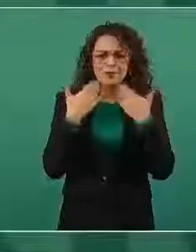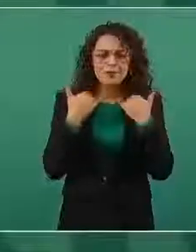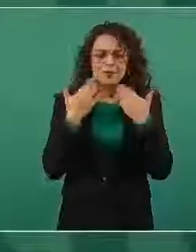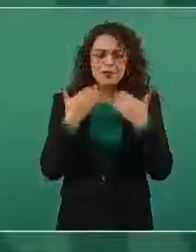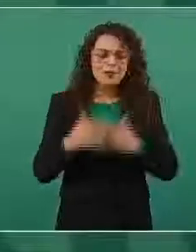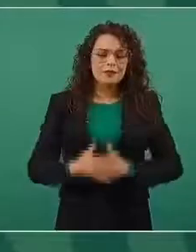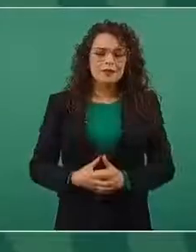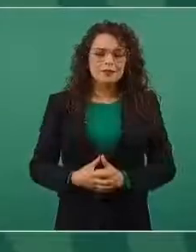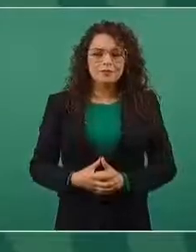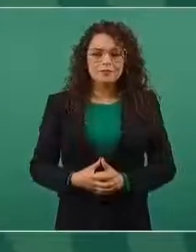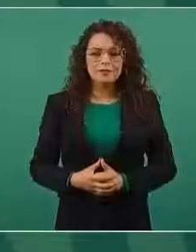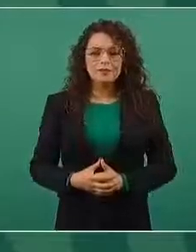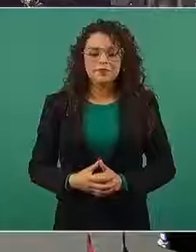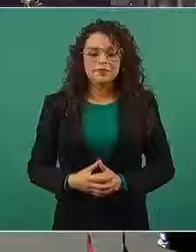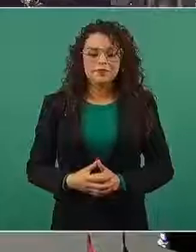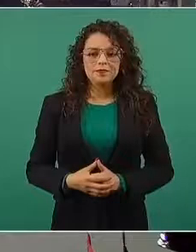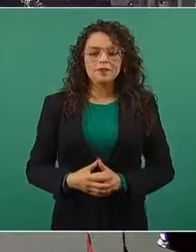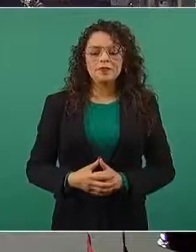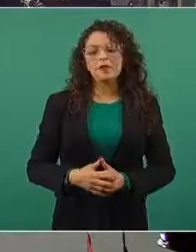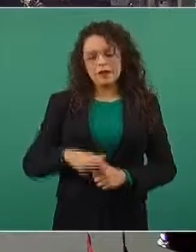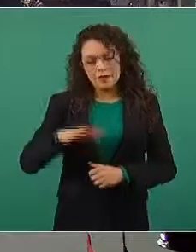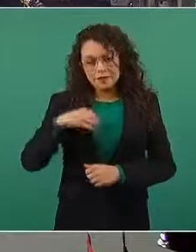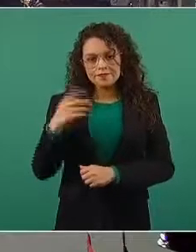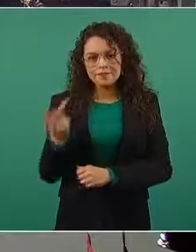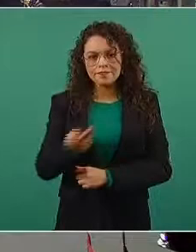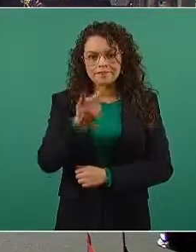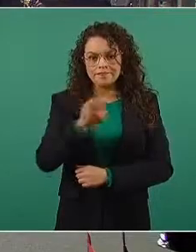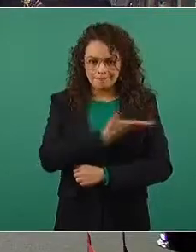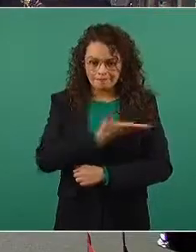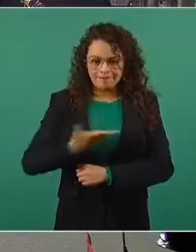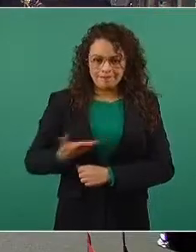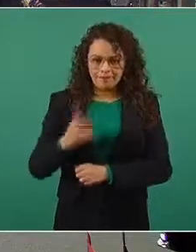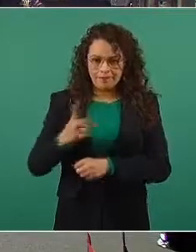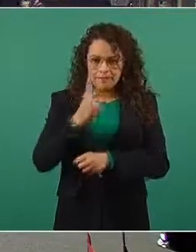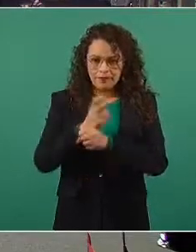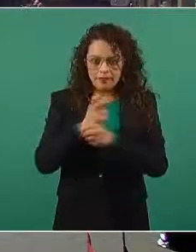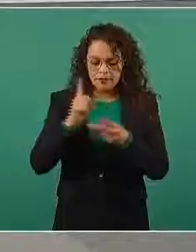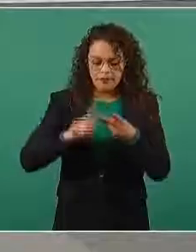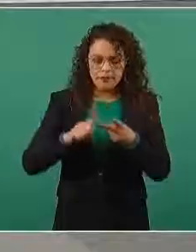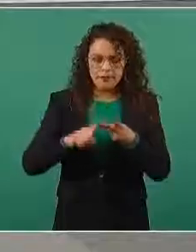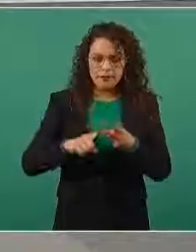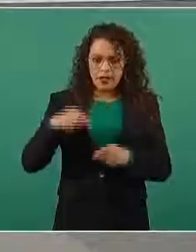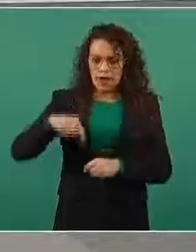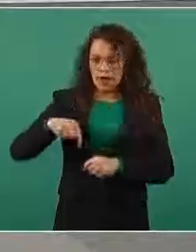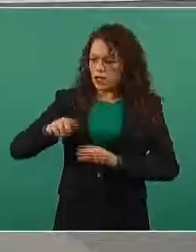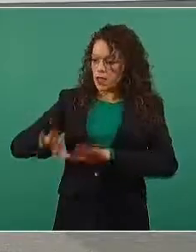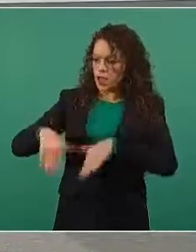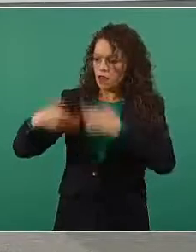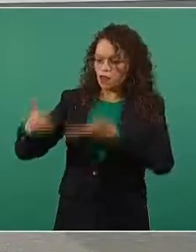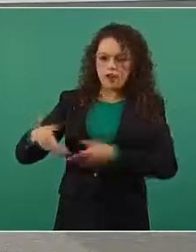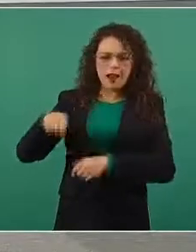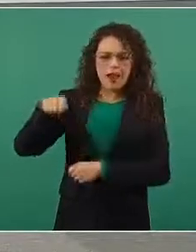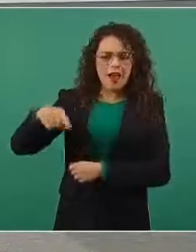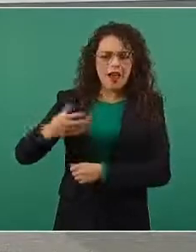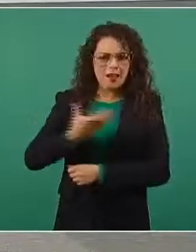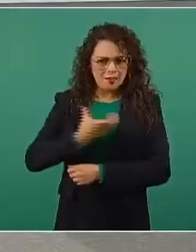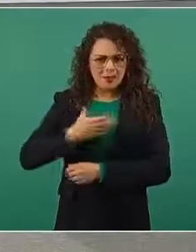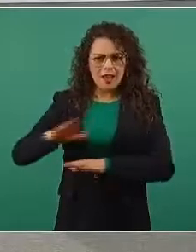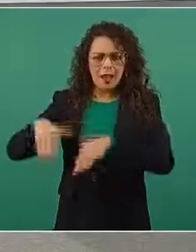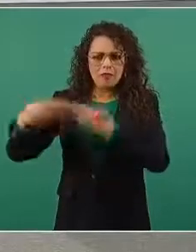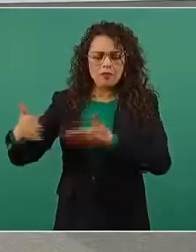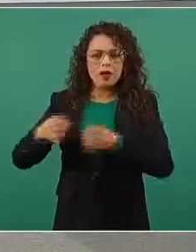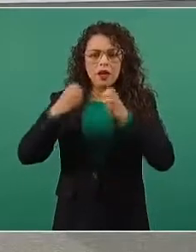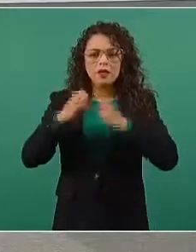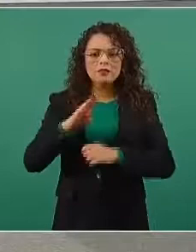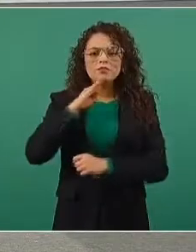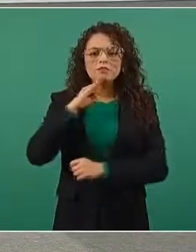Presidente, mi segundo tema es, afuera de aquí de Palacio Nacional se encuentra la madre